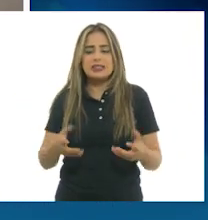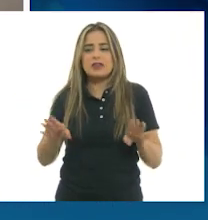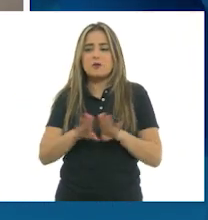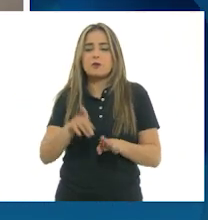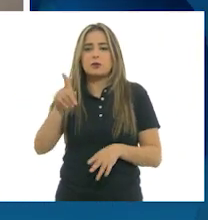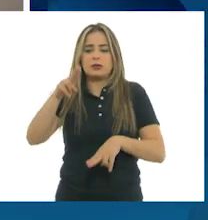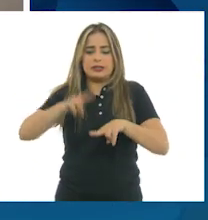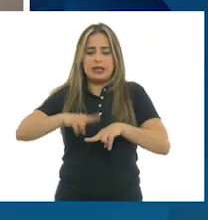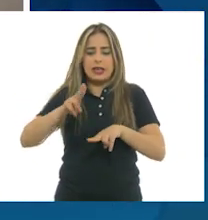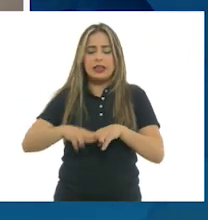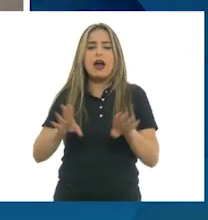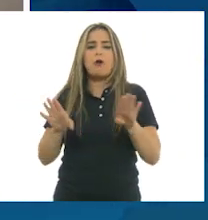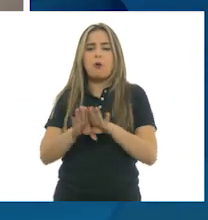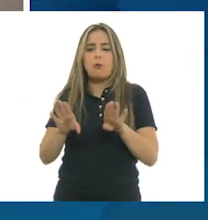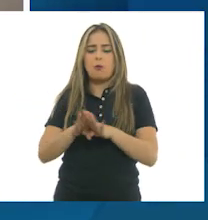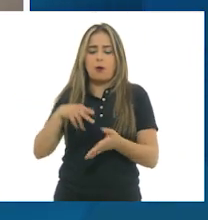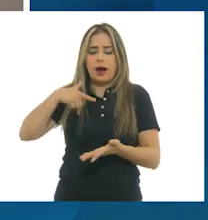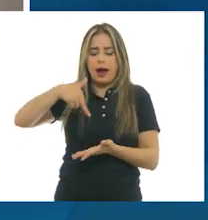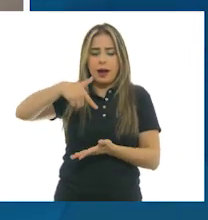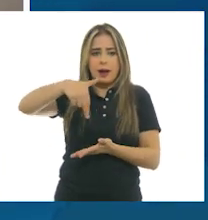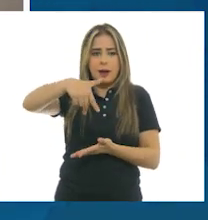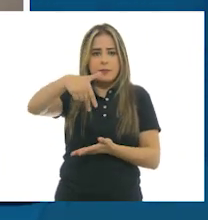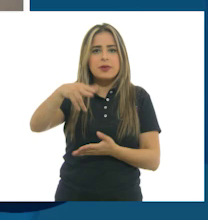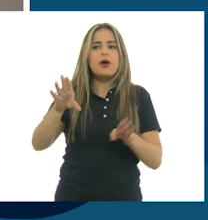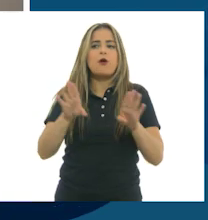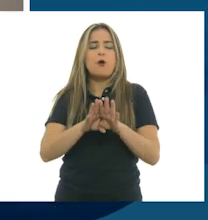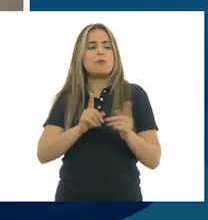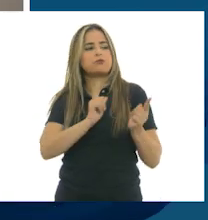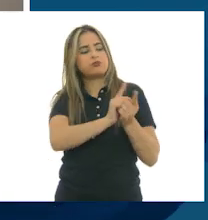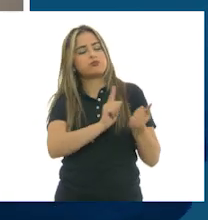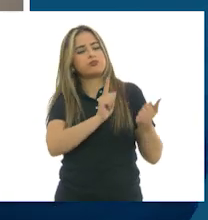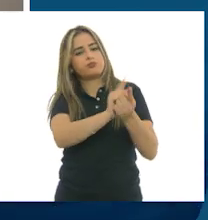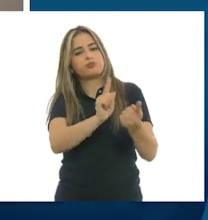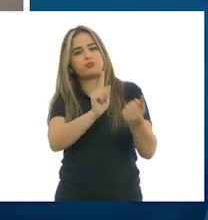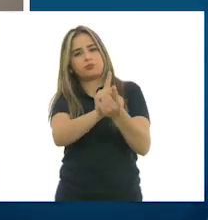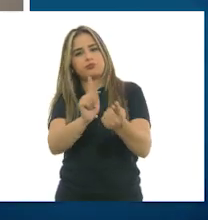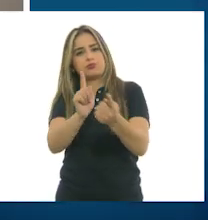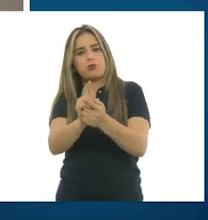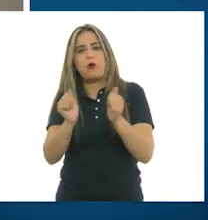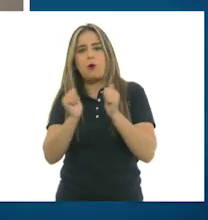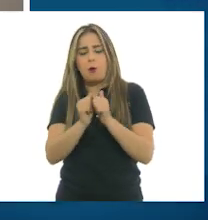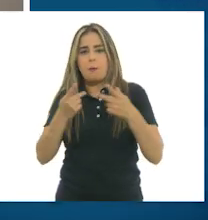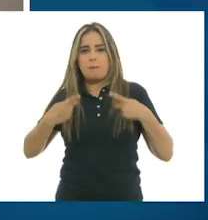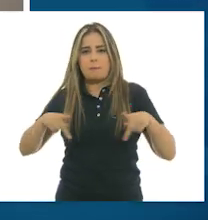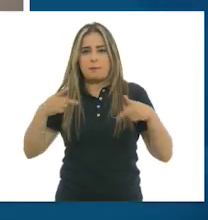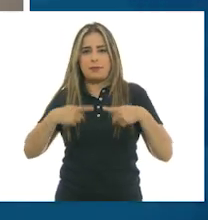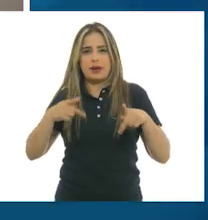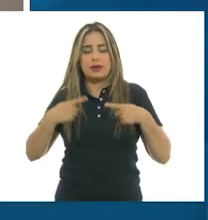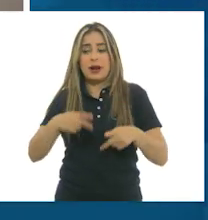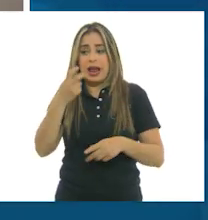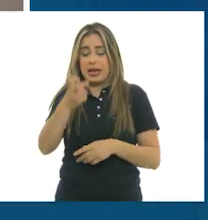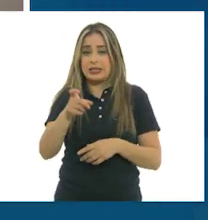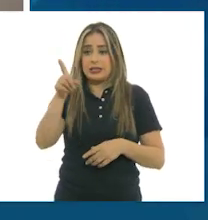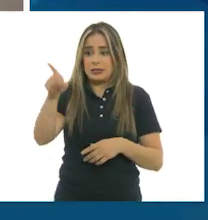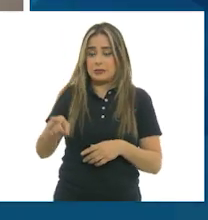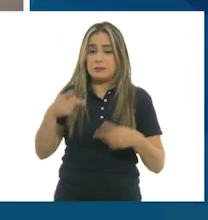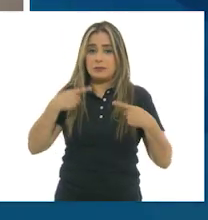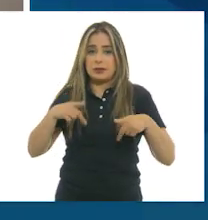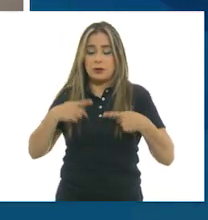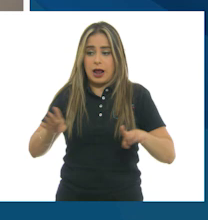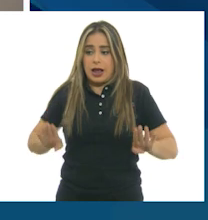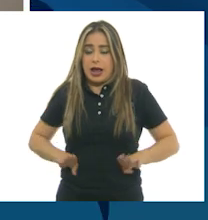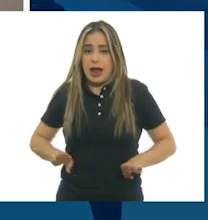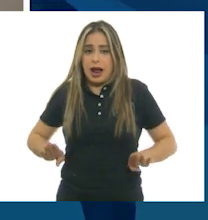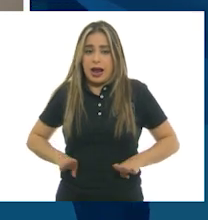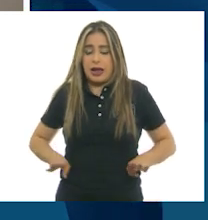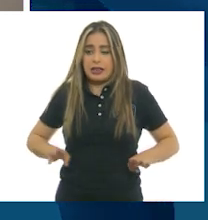sienta, cómo él camina, cómo él se desenvuelve en un entorno y algo de él destaca de los demás, nos hace